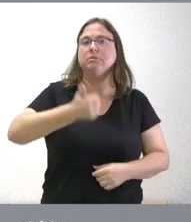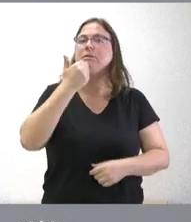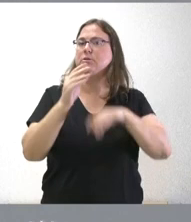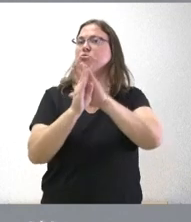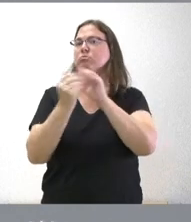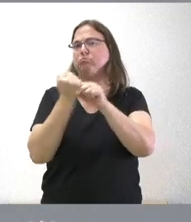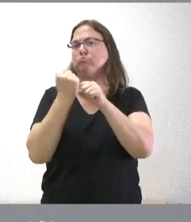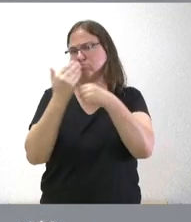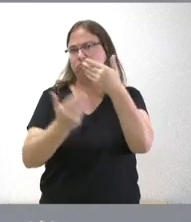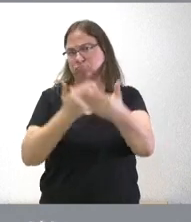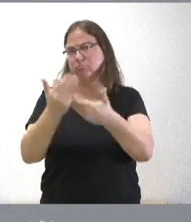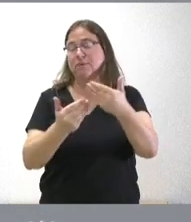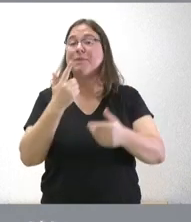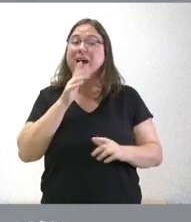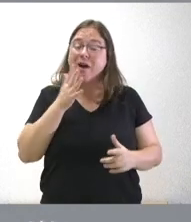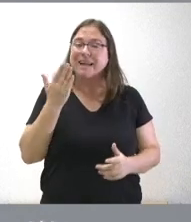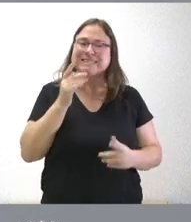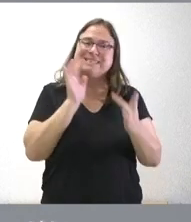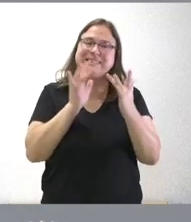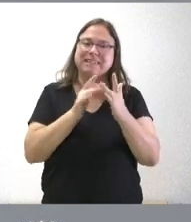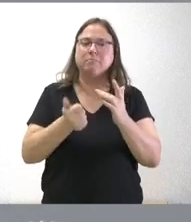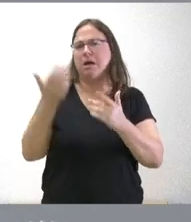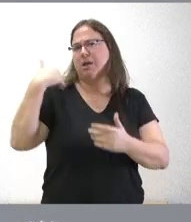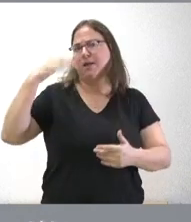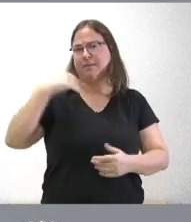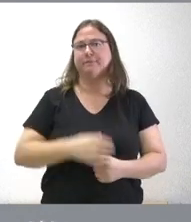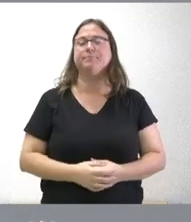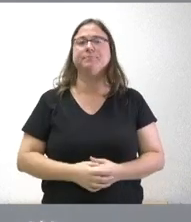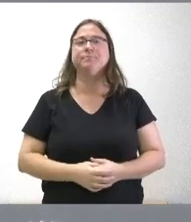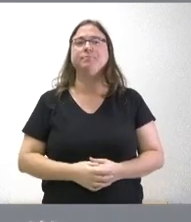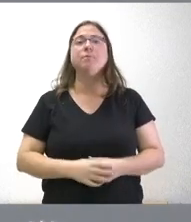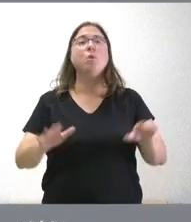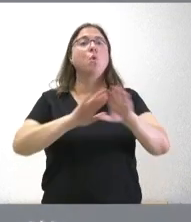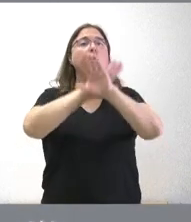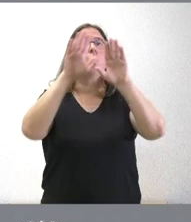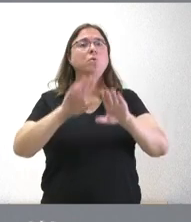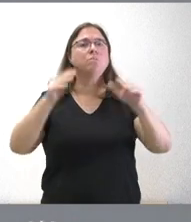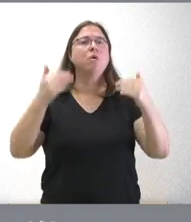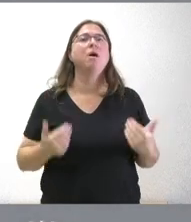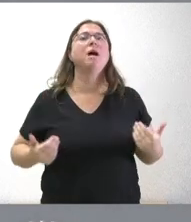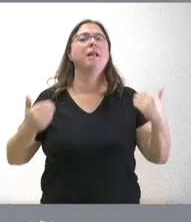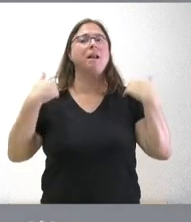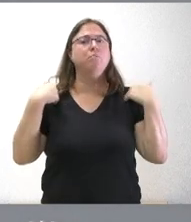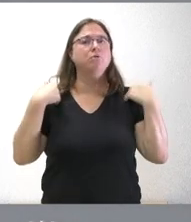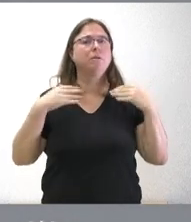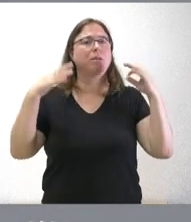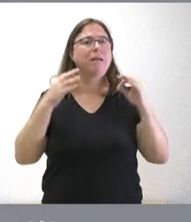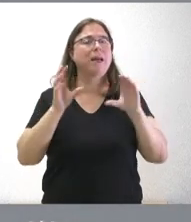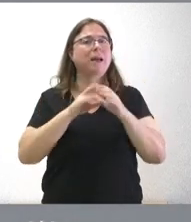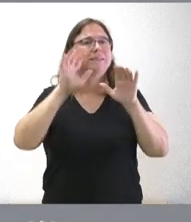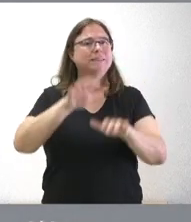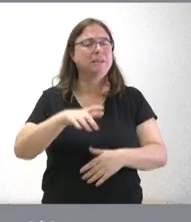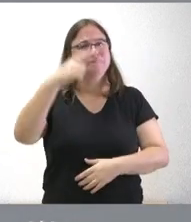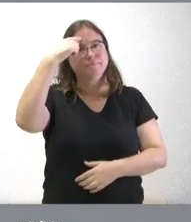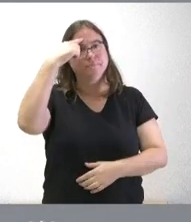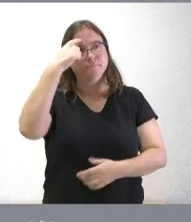trabajando pues se seguirá haciendo pero el contacto es más permanente y se ha hecho en alguna ocasión previa y lo último la responsabilidad que tenemos en Castilla y León pues mire